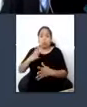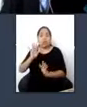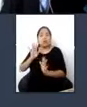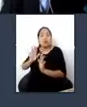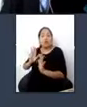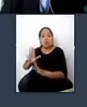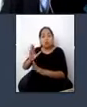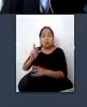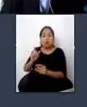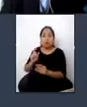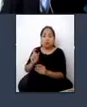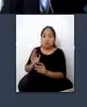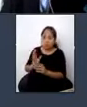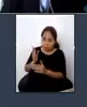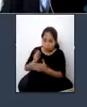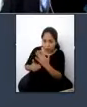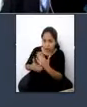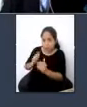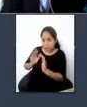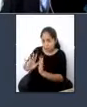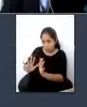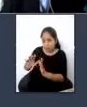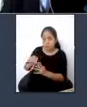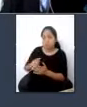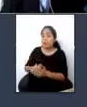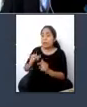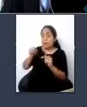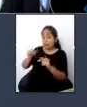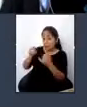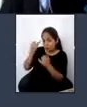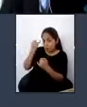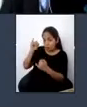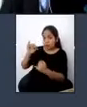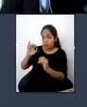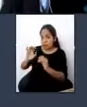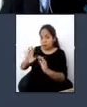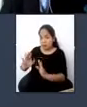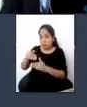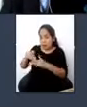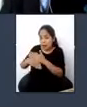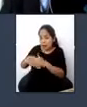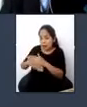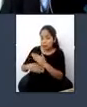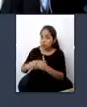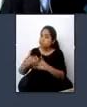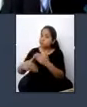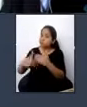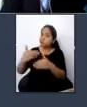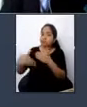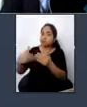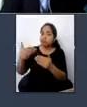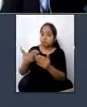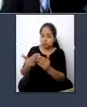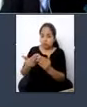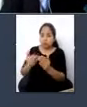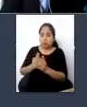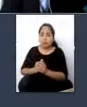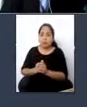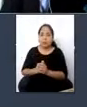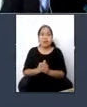Este concepto evolucionó y se transformó en lo que llamamos diseño universal